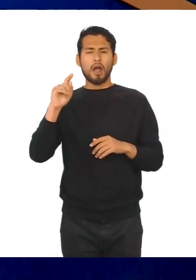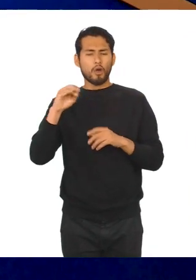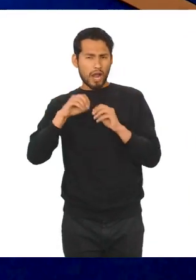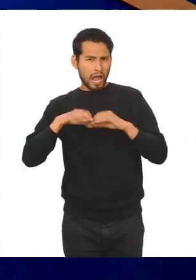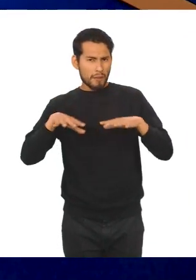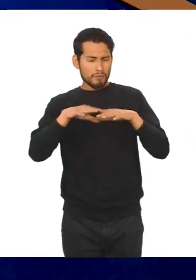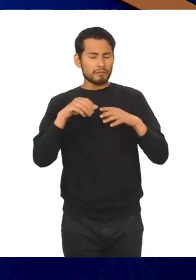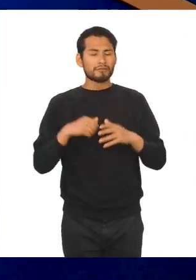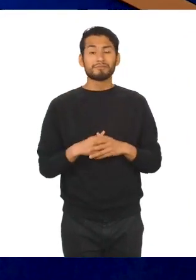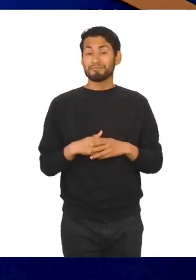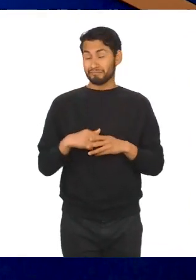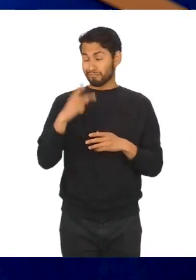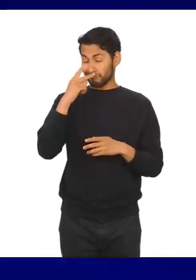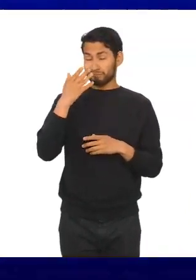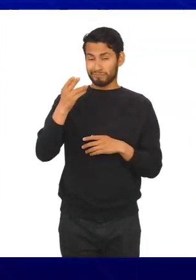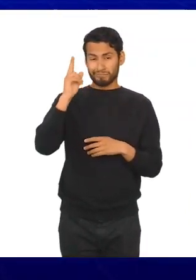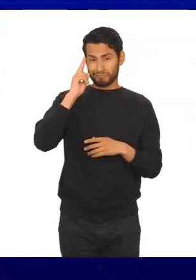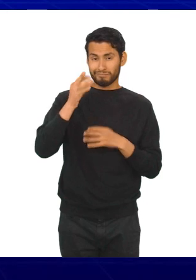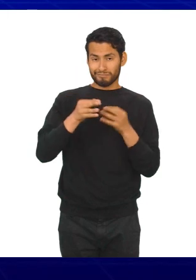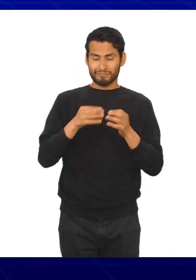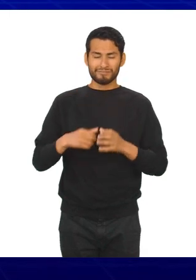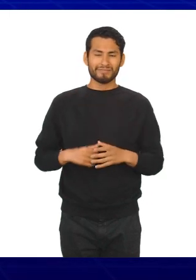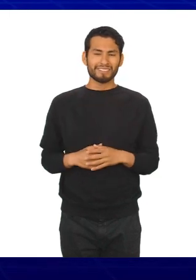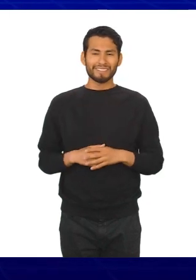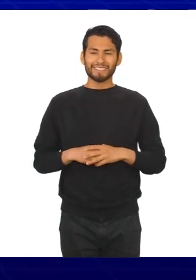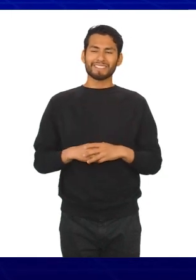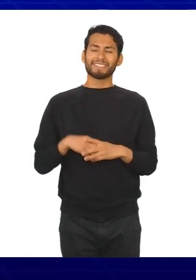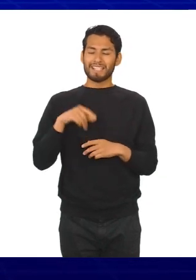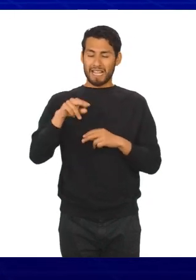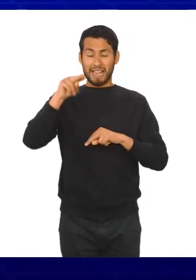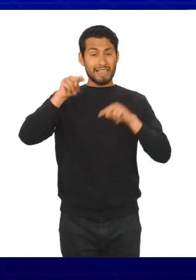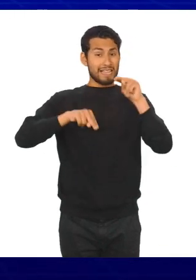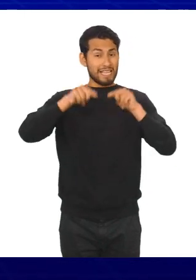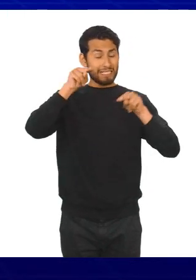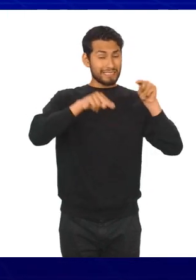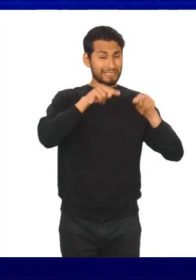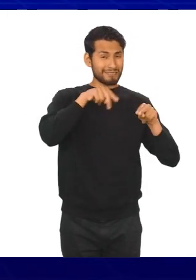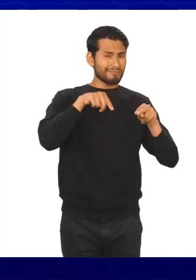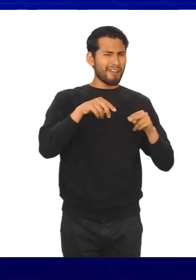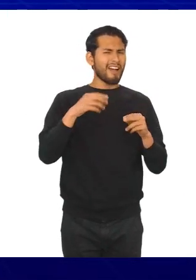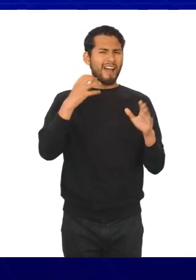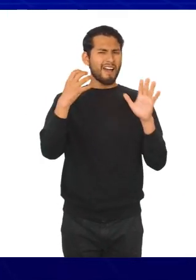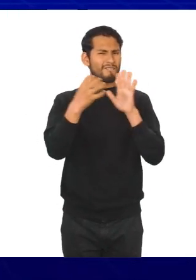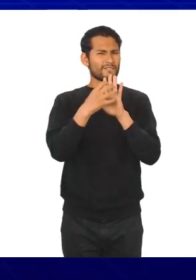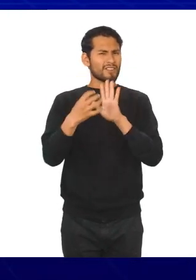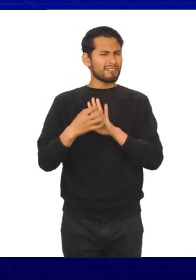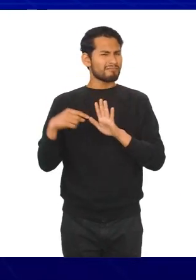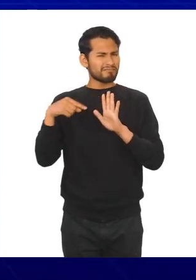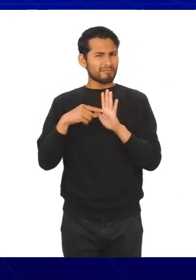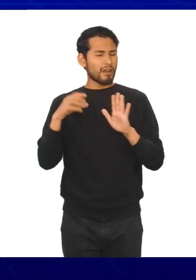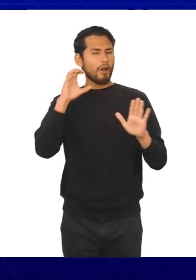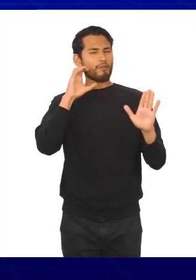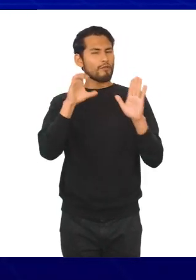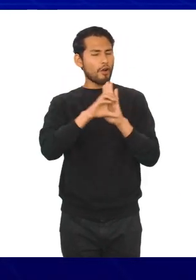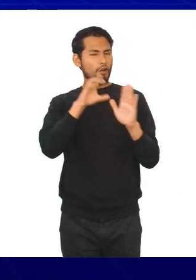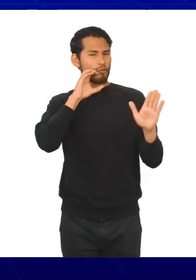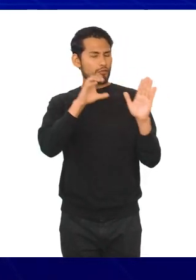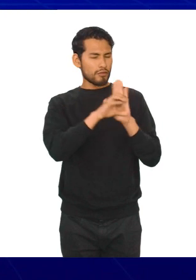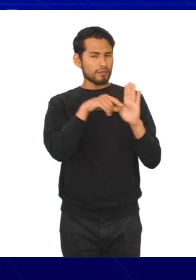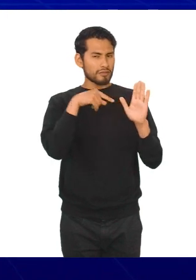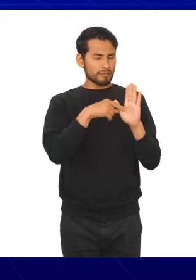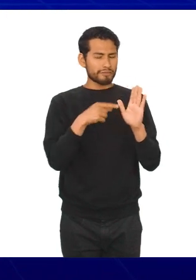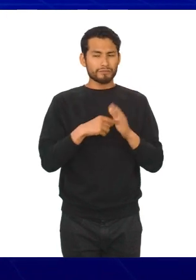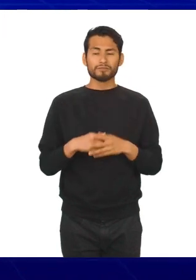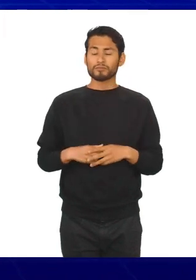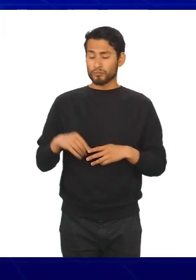Así que démosle pase al profe. En el mundo de la estadística conocemos como gráficos aquellas imágenes que, combinando el